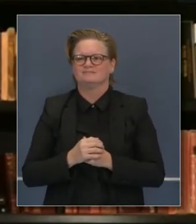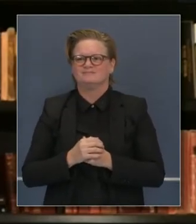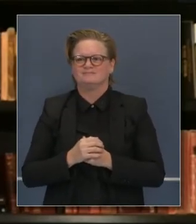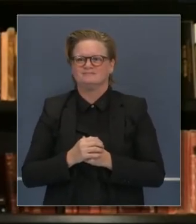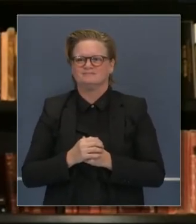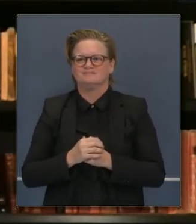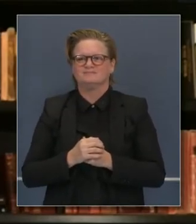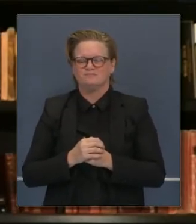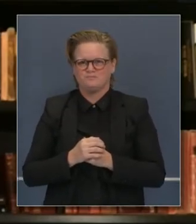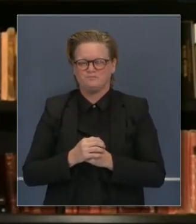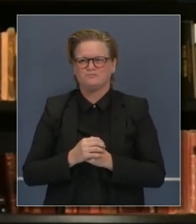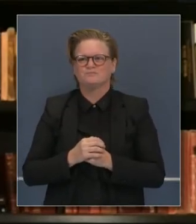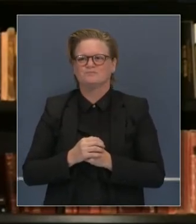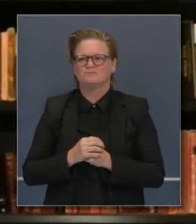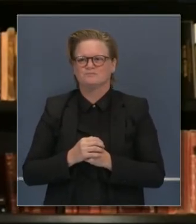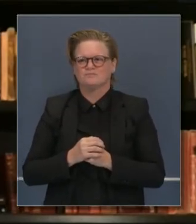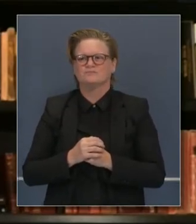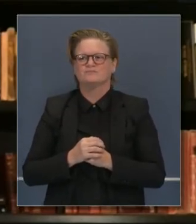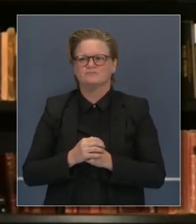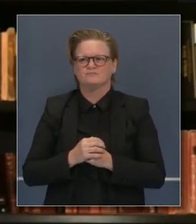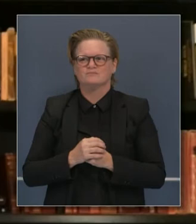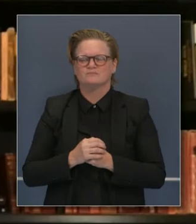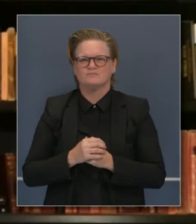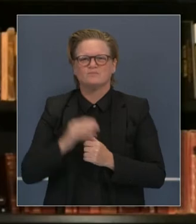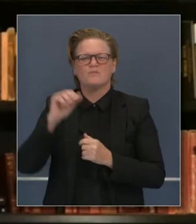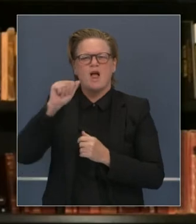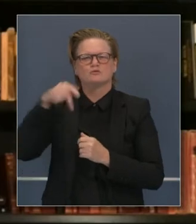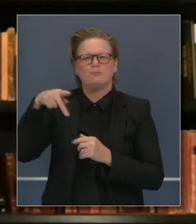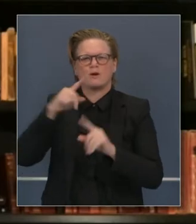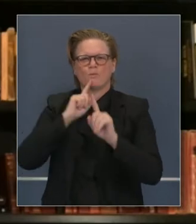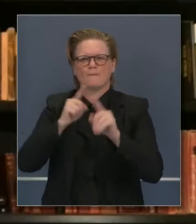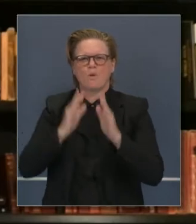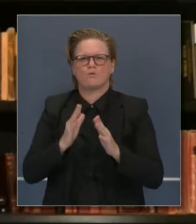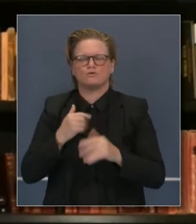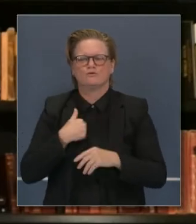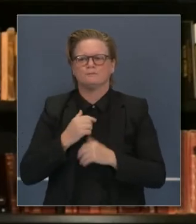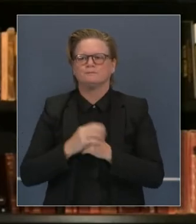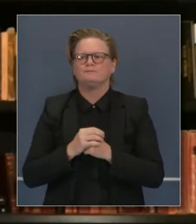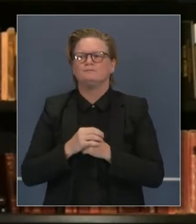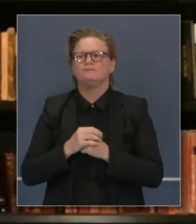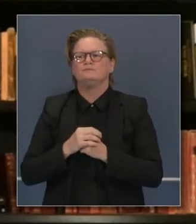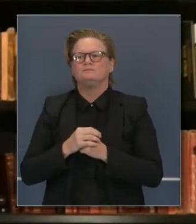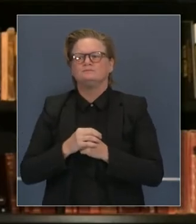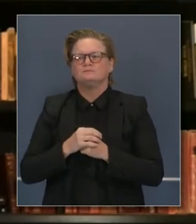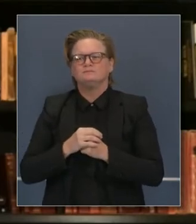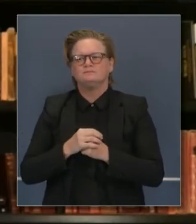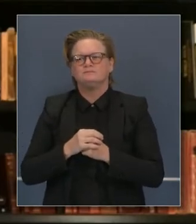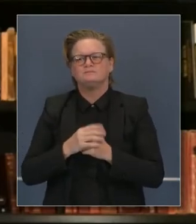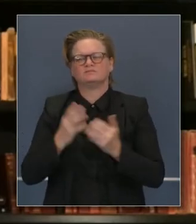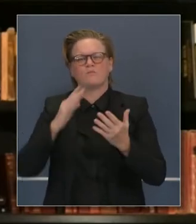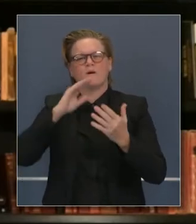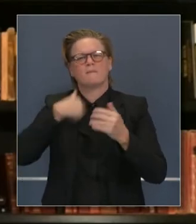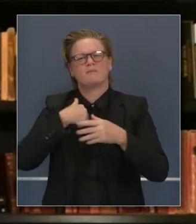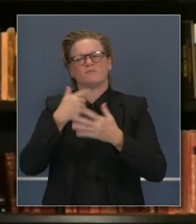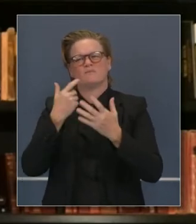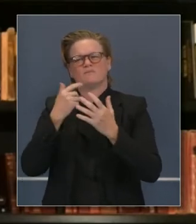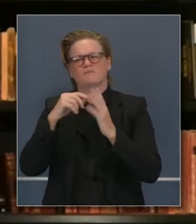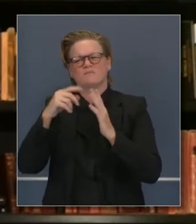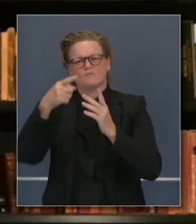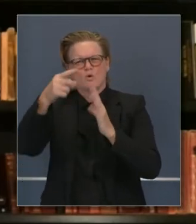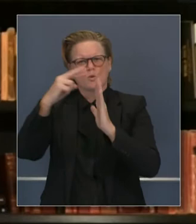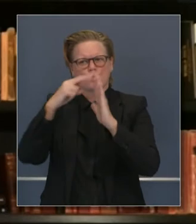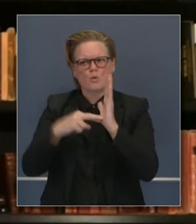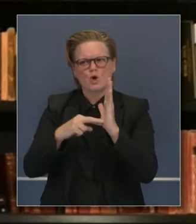Hola, gobernador, usted, el estado y el condado están limitando